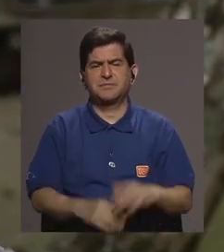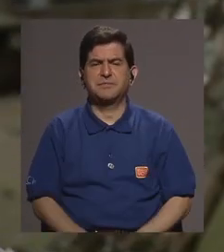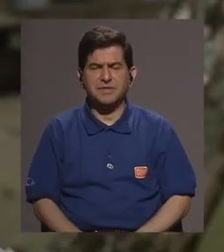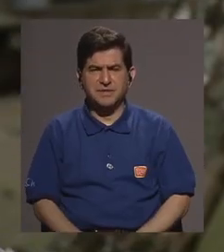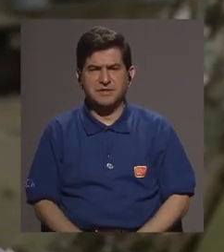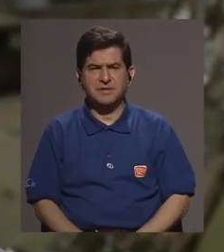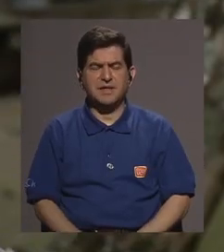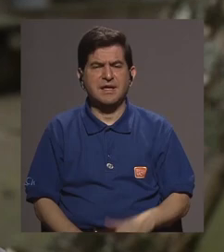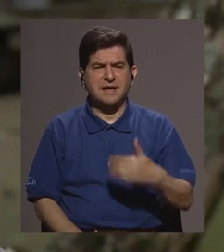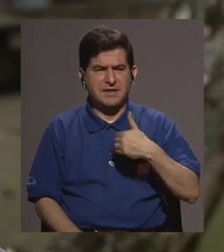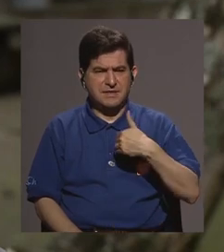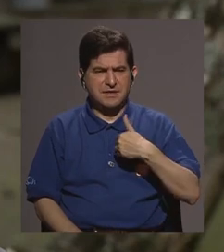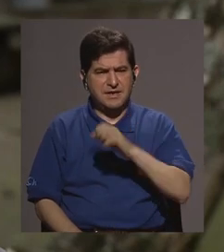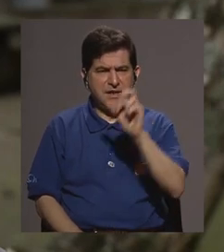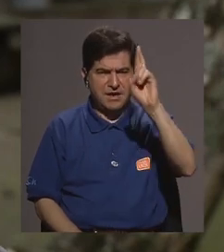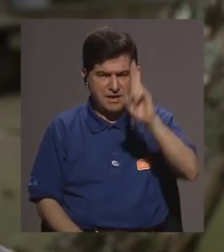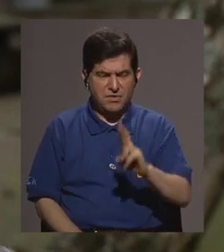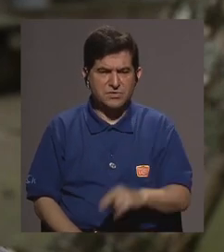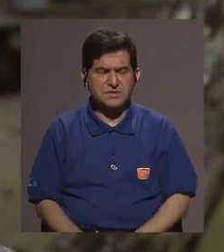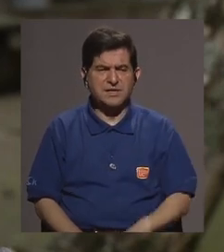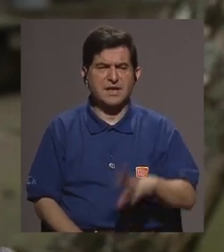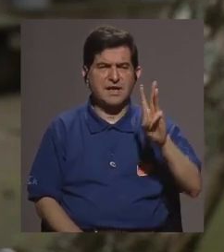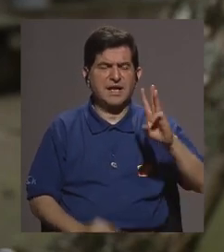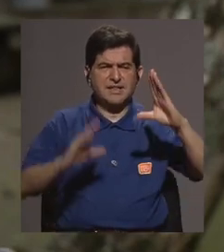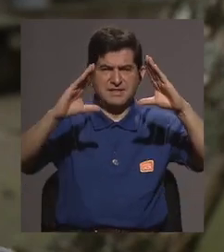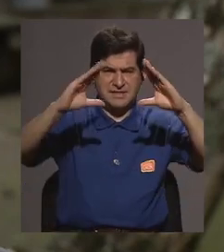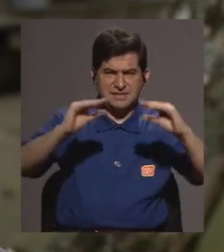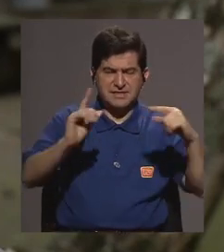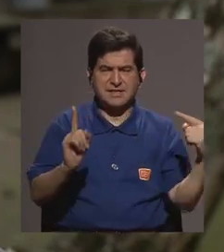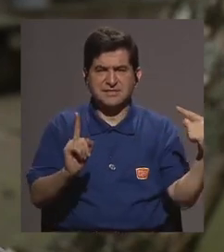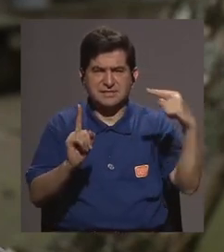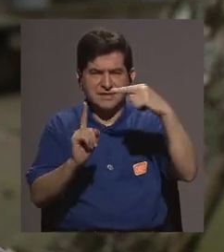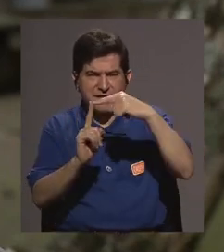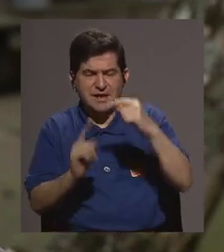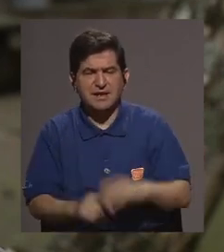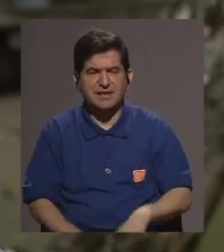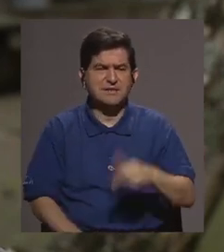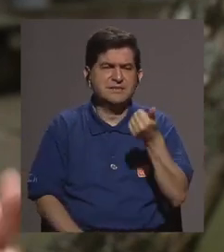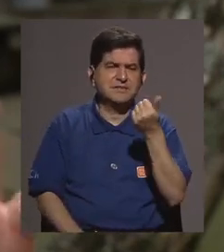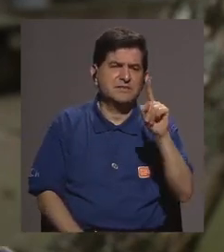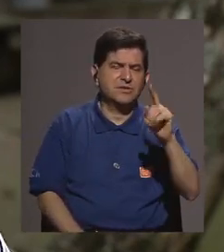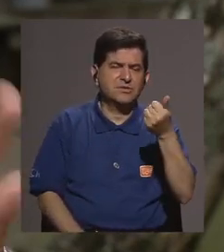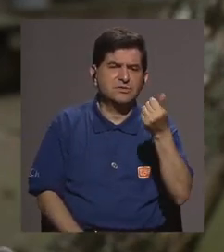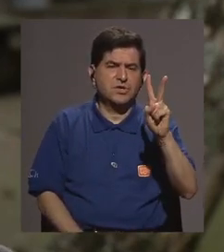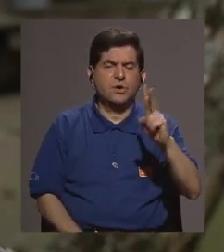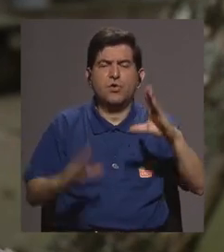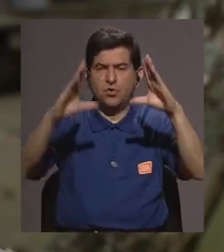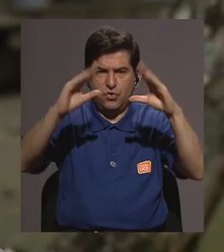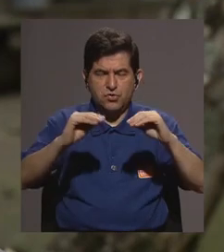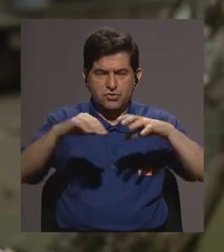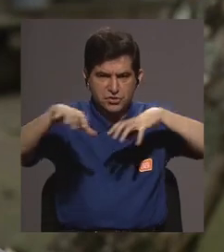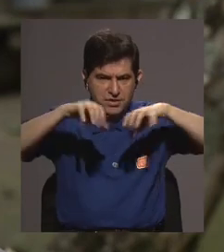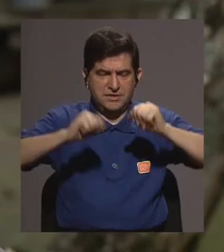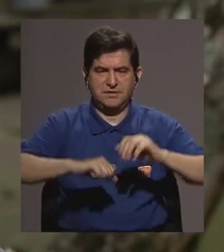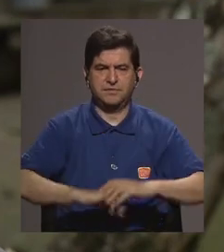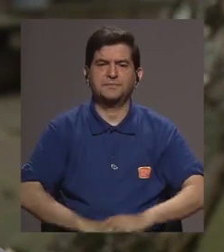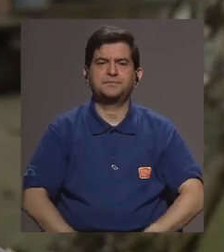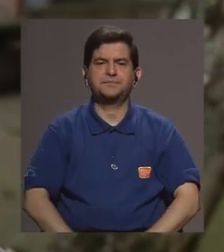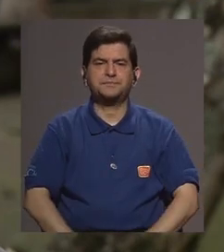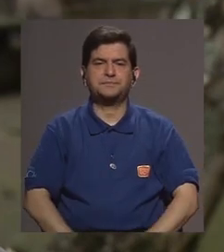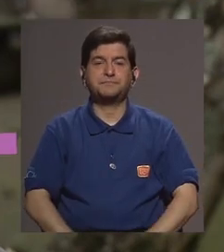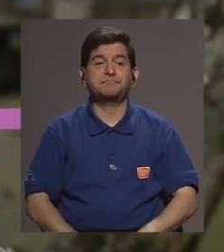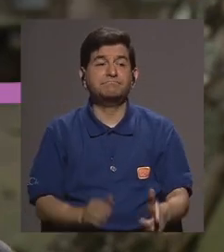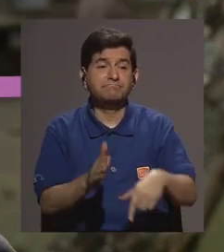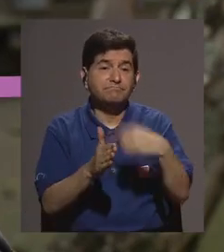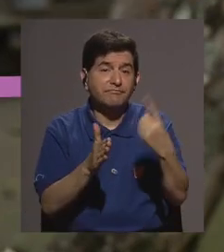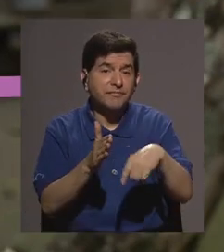el anófiles albimanos tiene un pico en Costa Rica como de 6 de la tarde a 11 12 de la noche ¿verdad? entonces